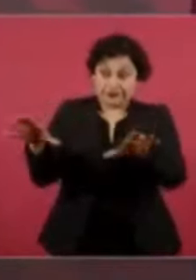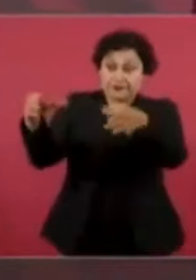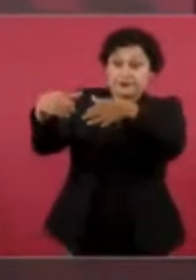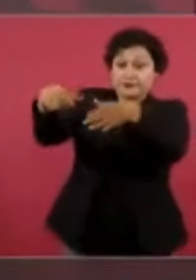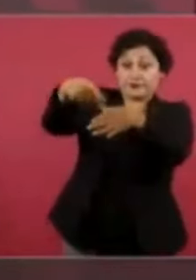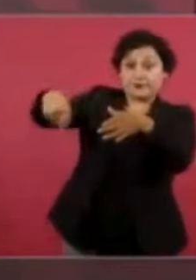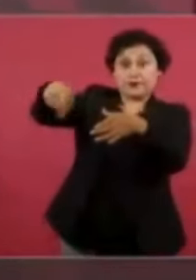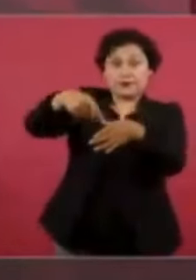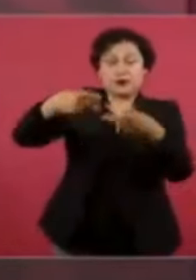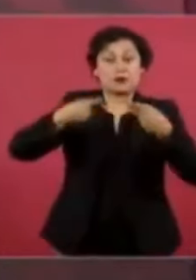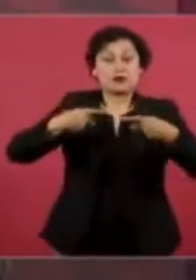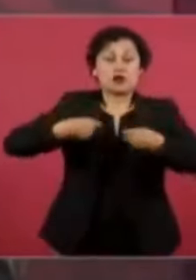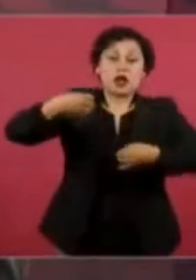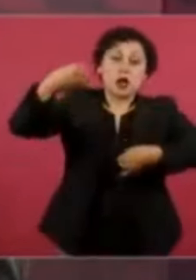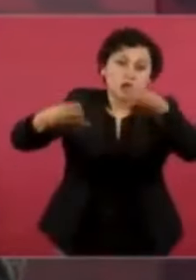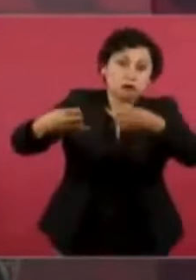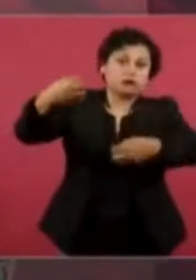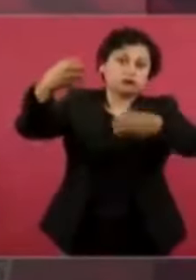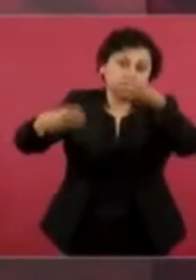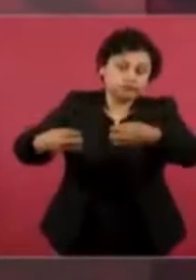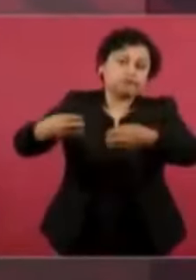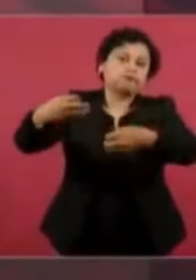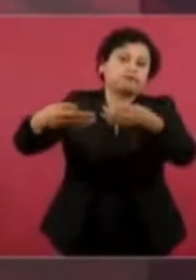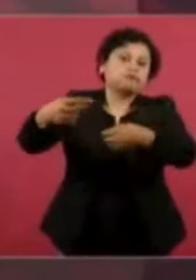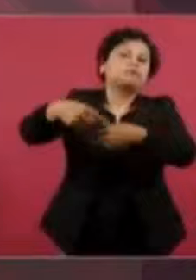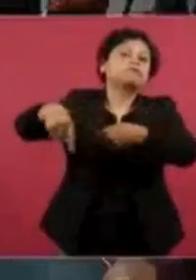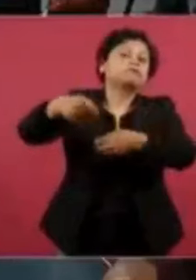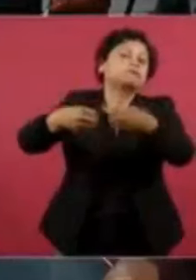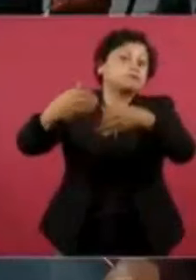magistrado de magistrado de ministro es